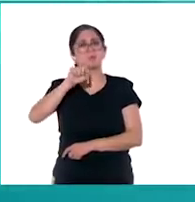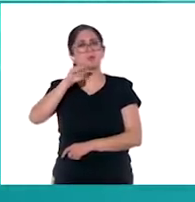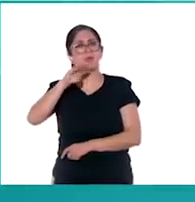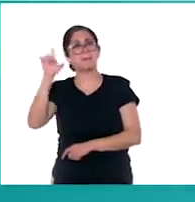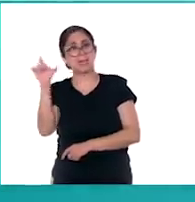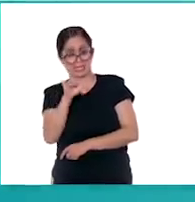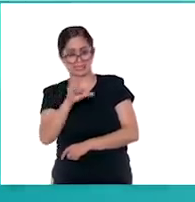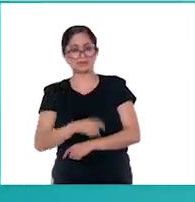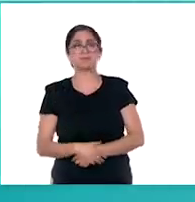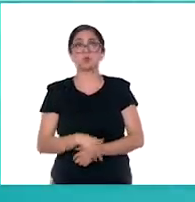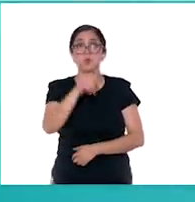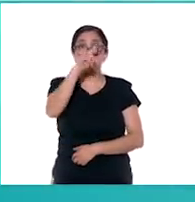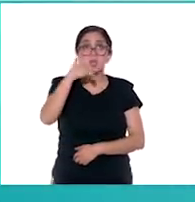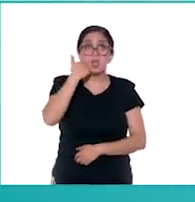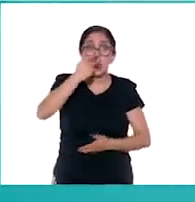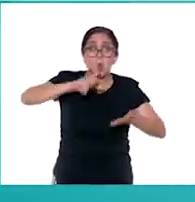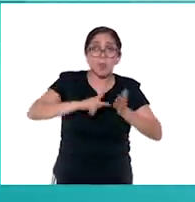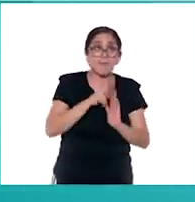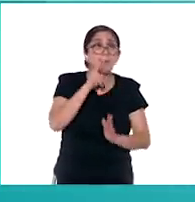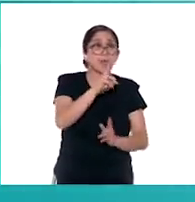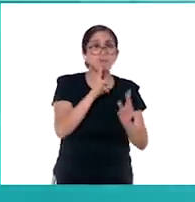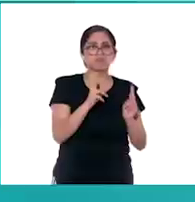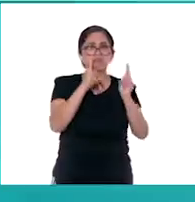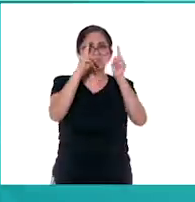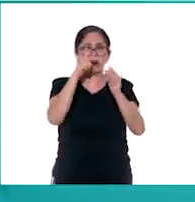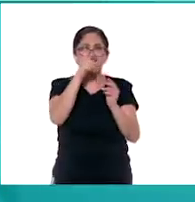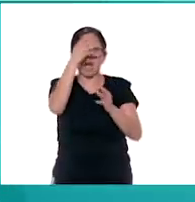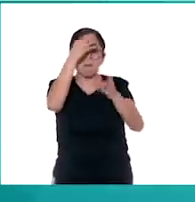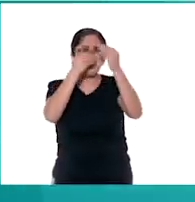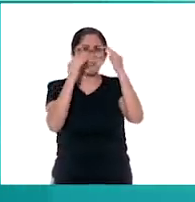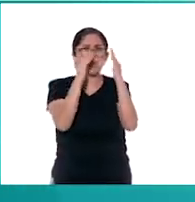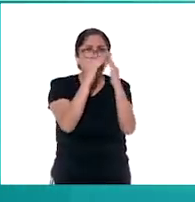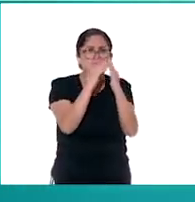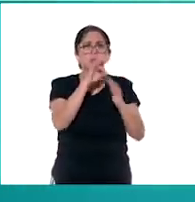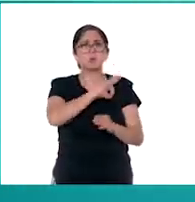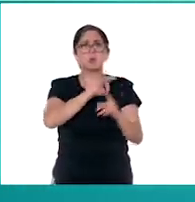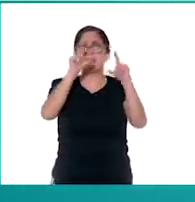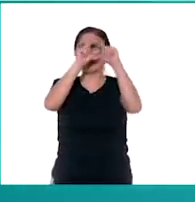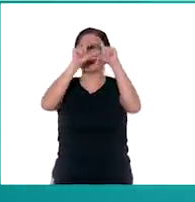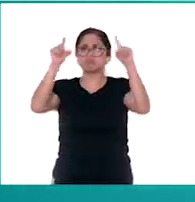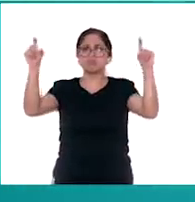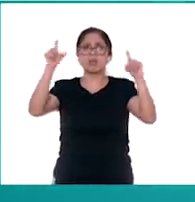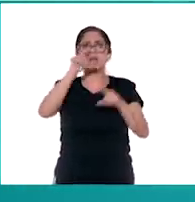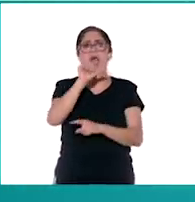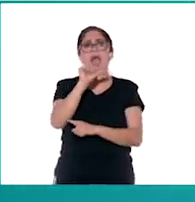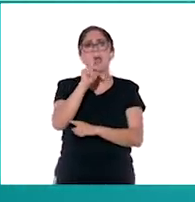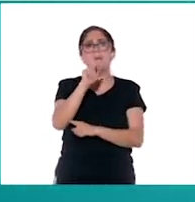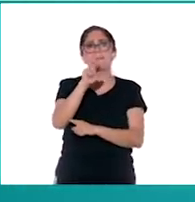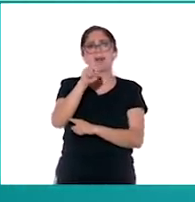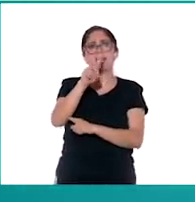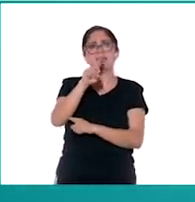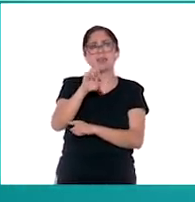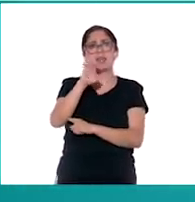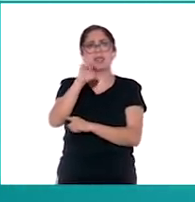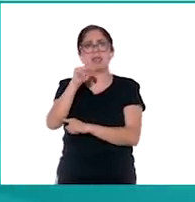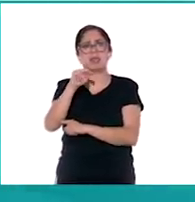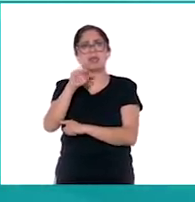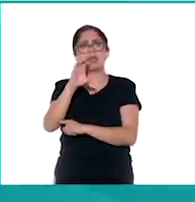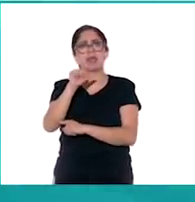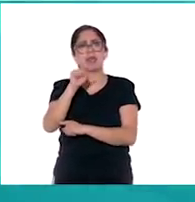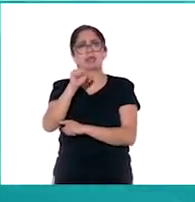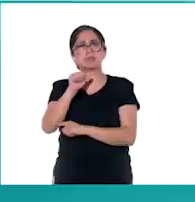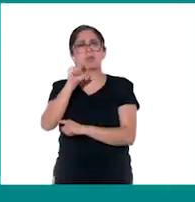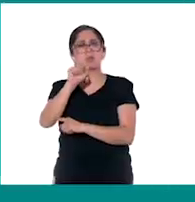Si quieres volver a ver los programas de Aprende en Casa, los puedes encontrar en la siguiente liga, aprendencasa.cep.gov